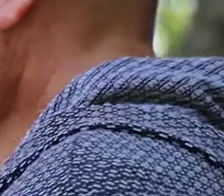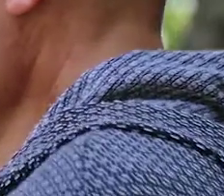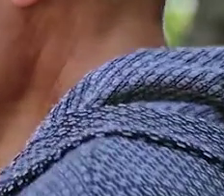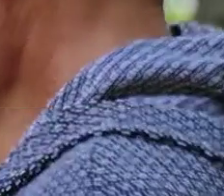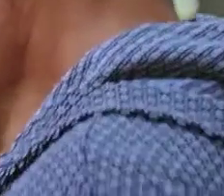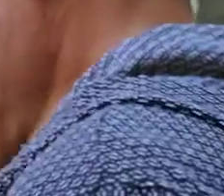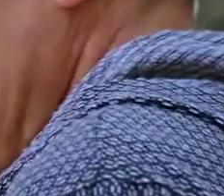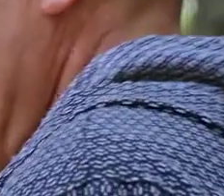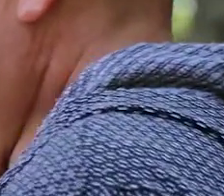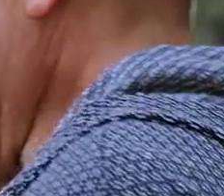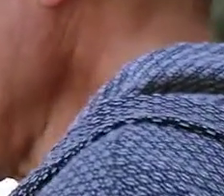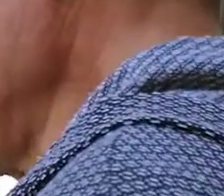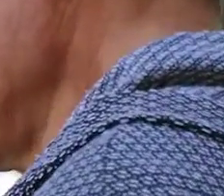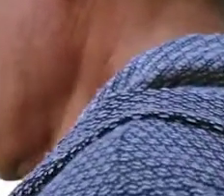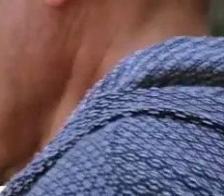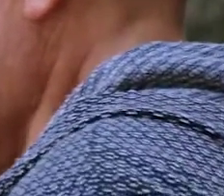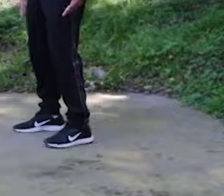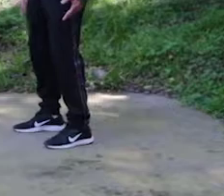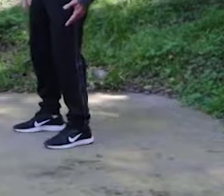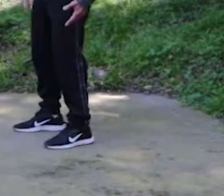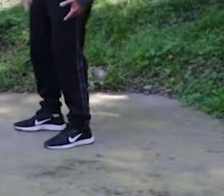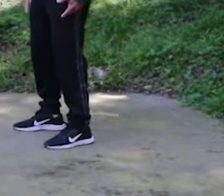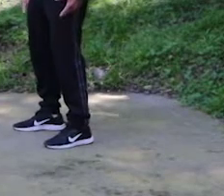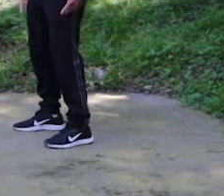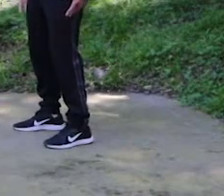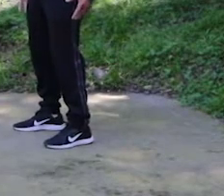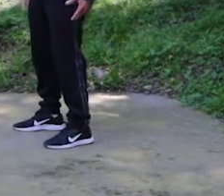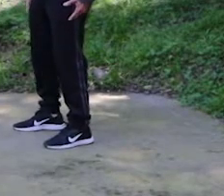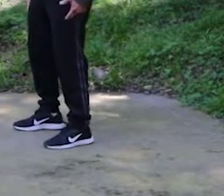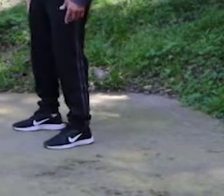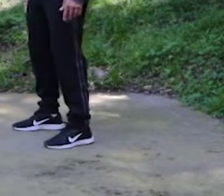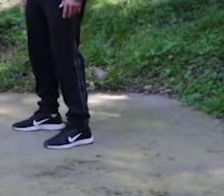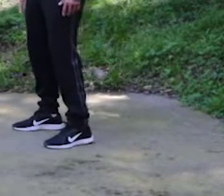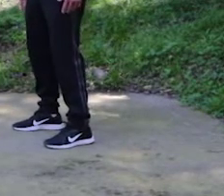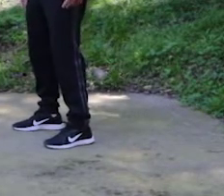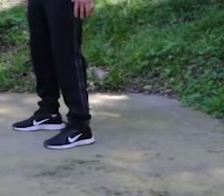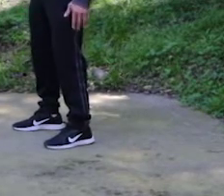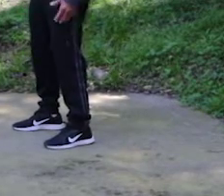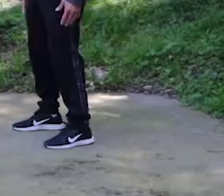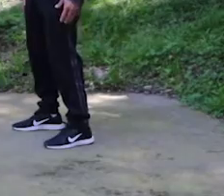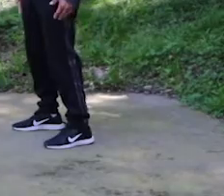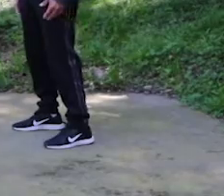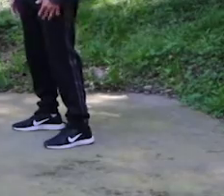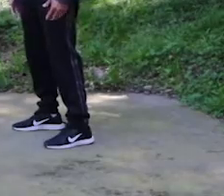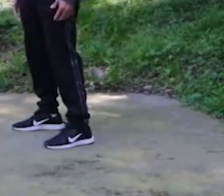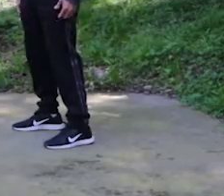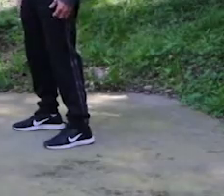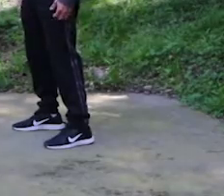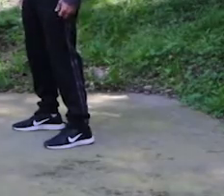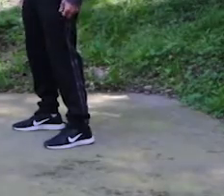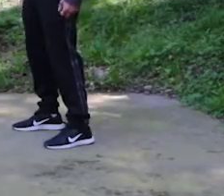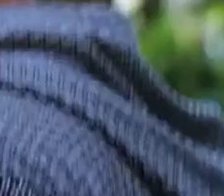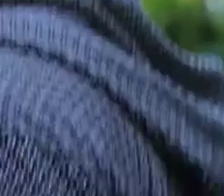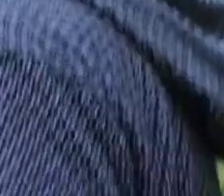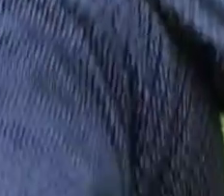Lo que vamos a hacer, nos vamos a parar, vamos a abrir el compás de una forma que nos sintamos relajados. Y vamos a elevar los